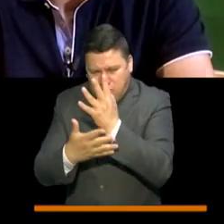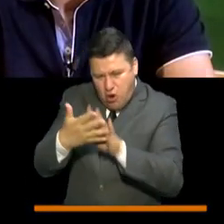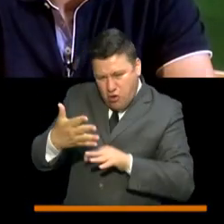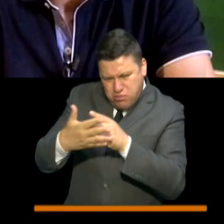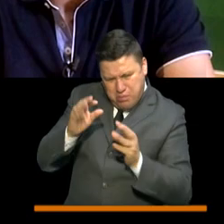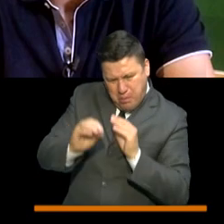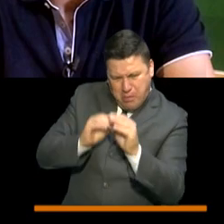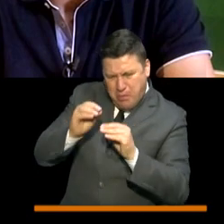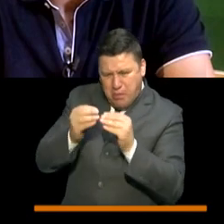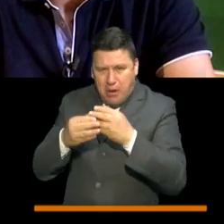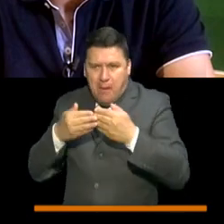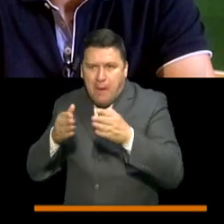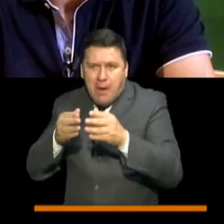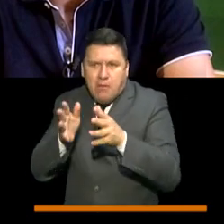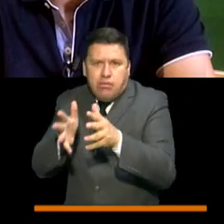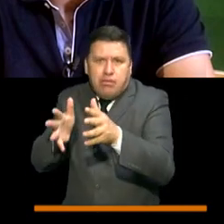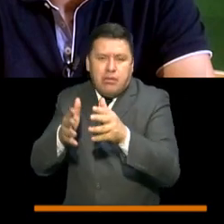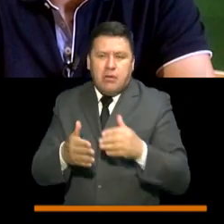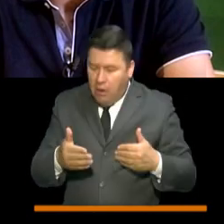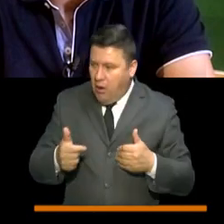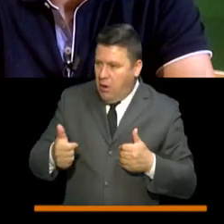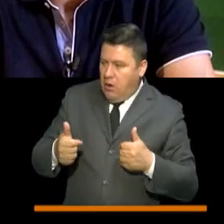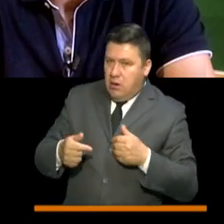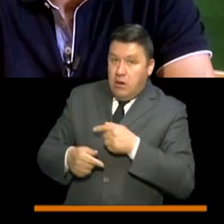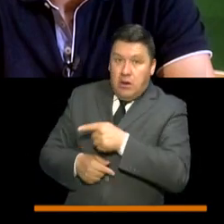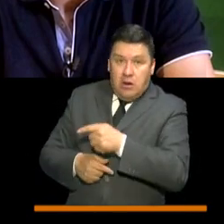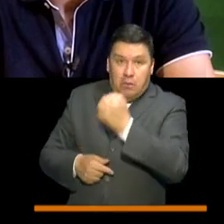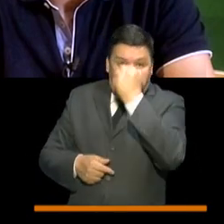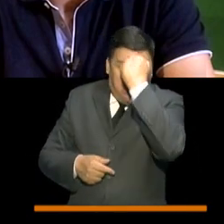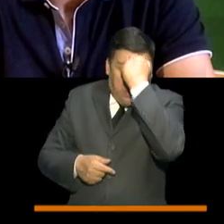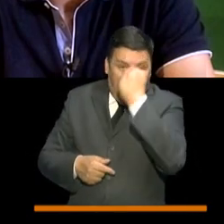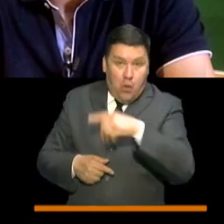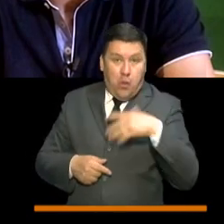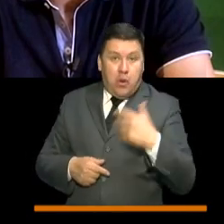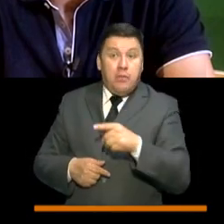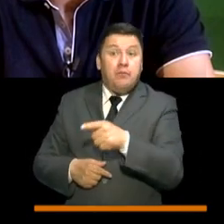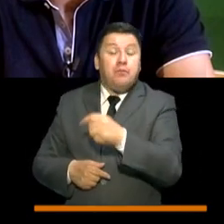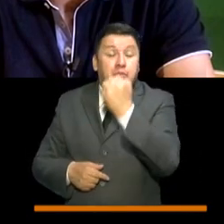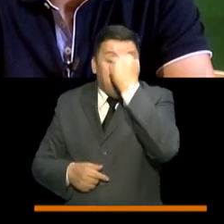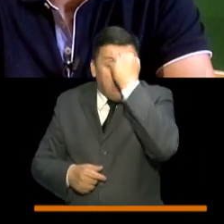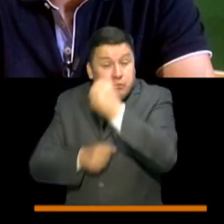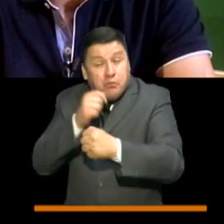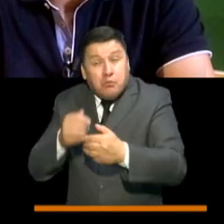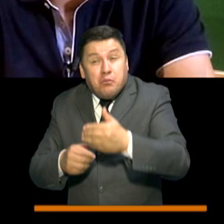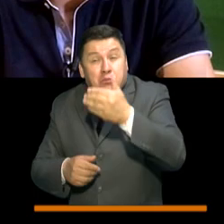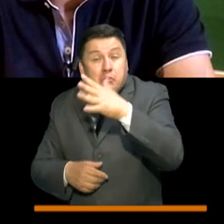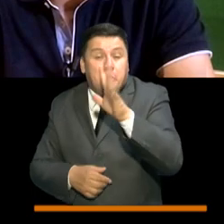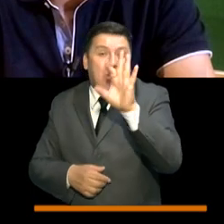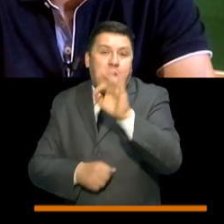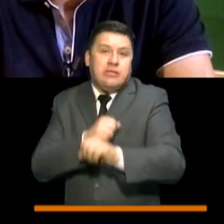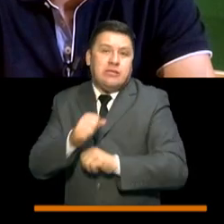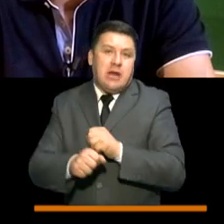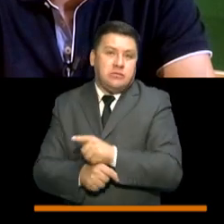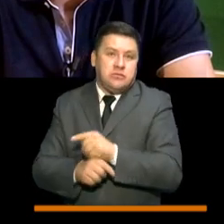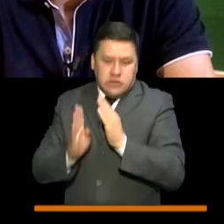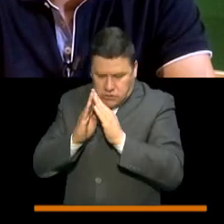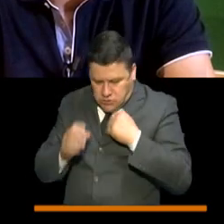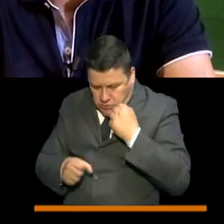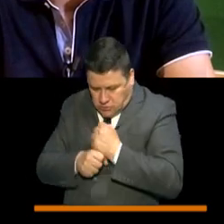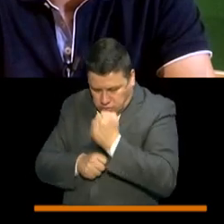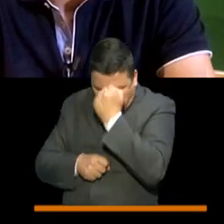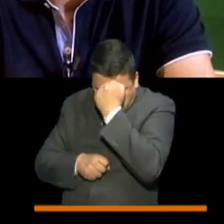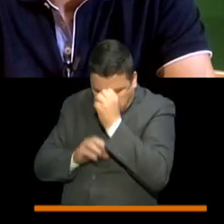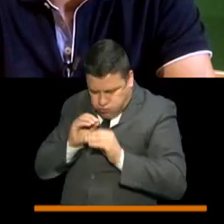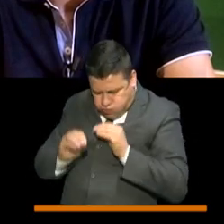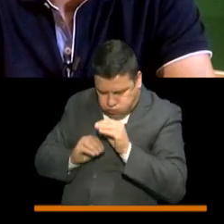interesante es que gran parte de nuestros profes superan los 50 años y ellos han podido trabajar desde casa y